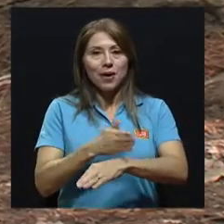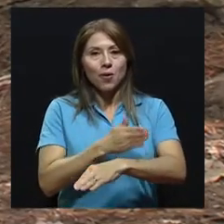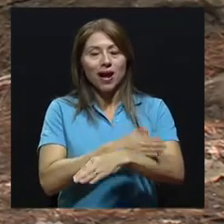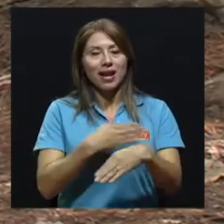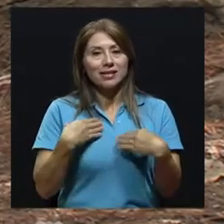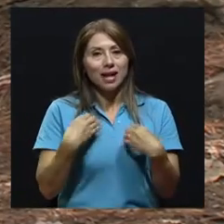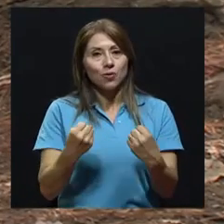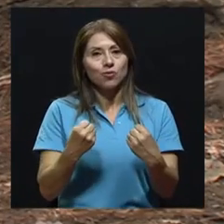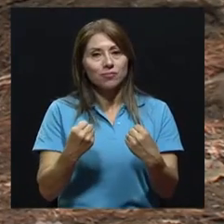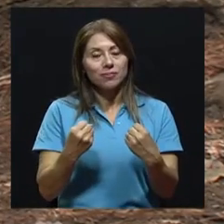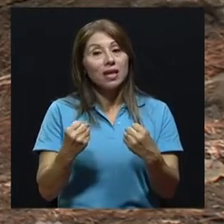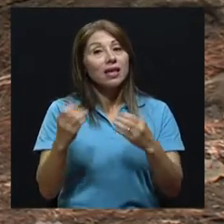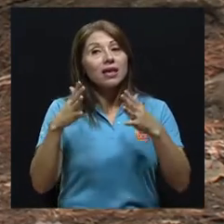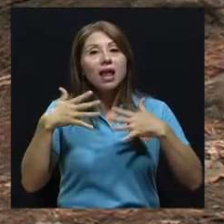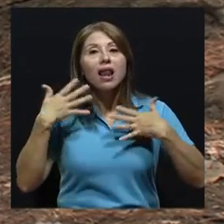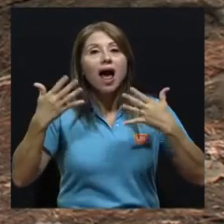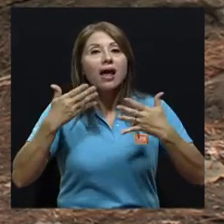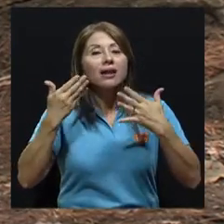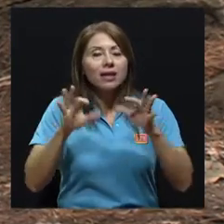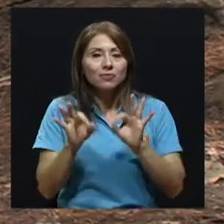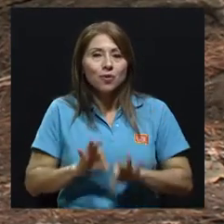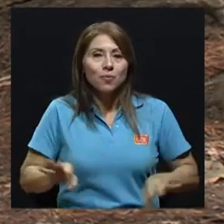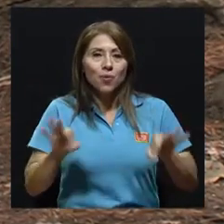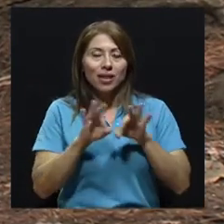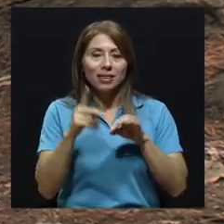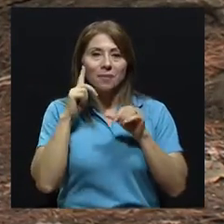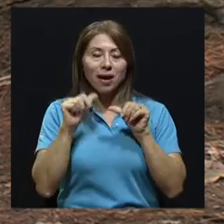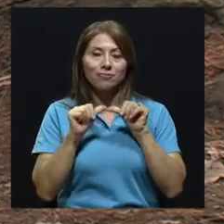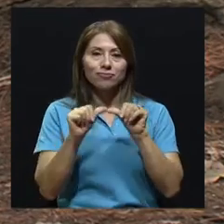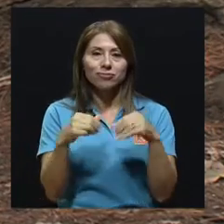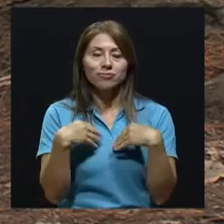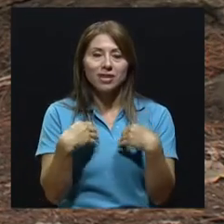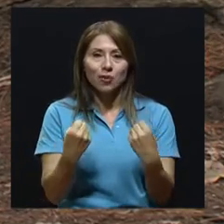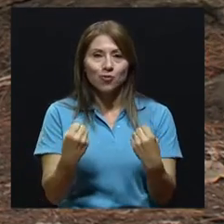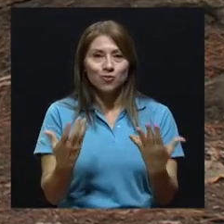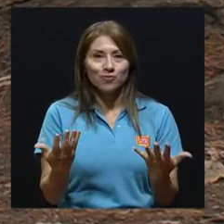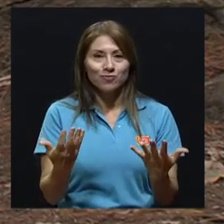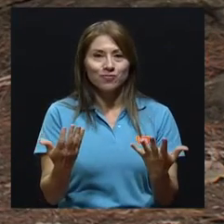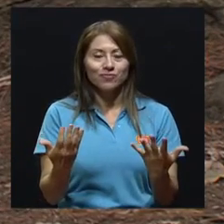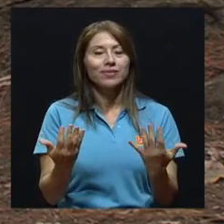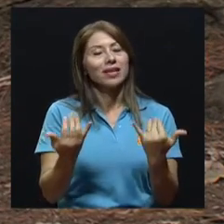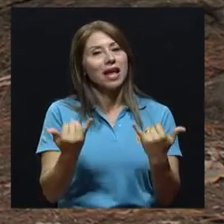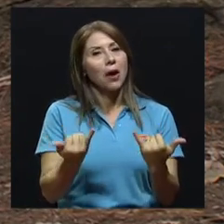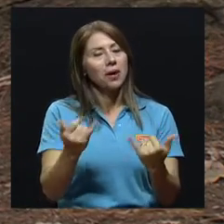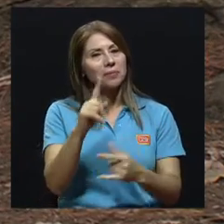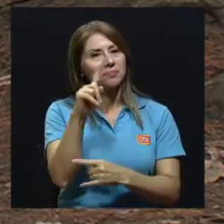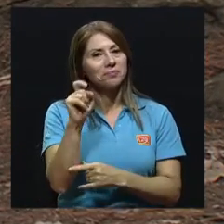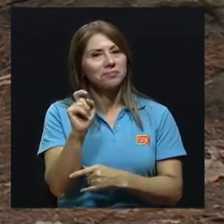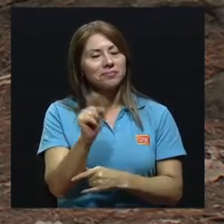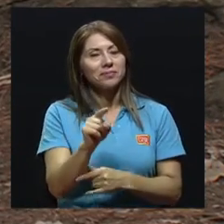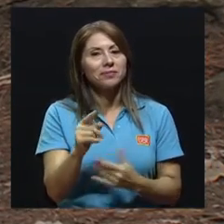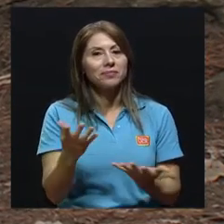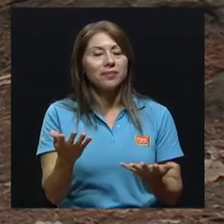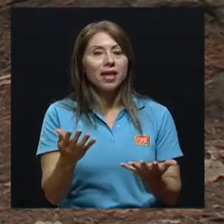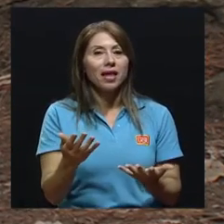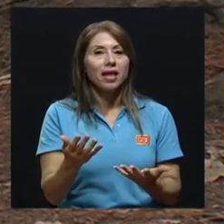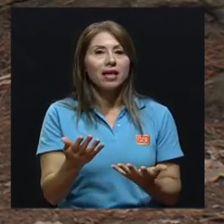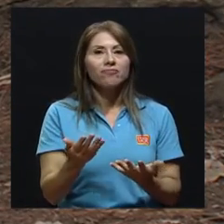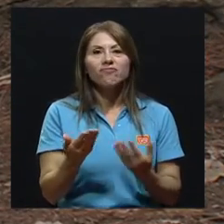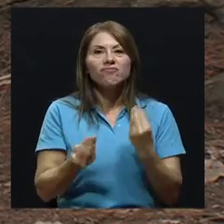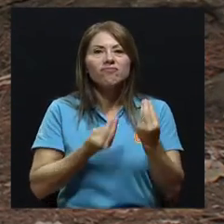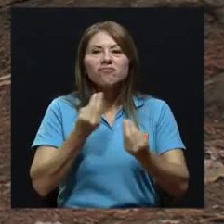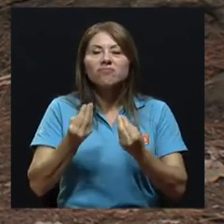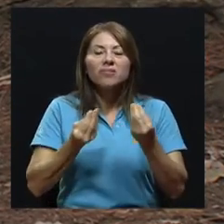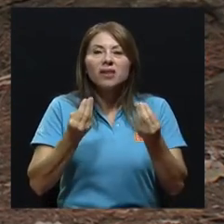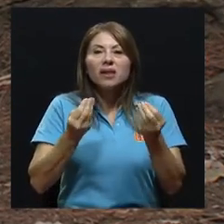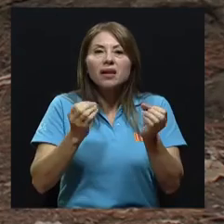una relación muy importante para poder continuar con esta salud. Y para ello, Félix, yo sería, quiero hacerle la consulta, yo creo que sería conveniente hablar